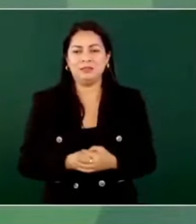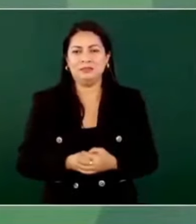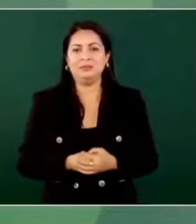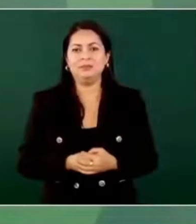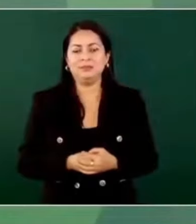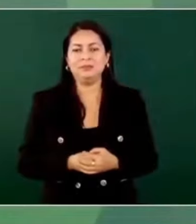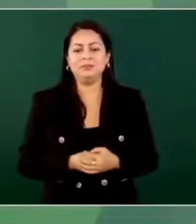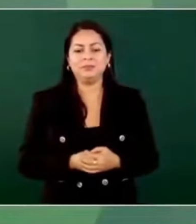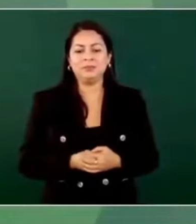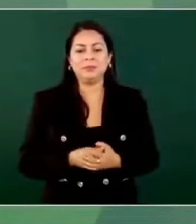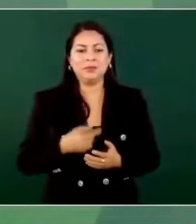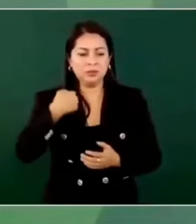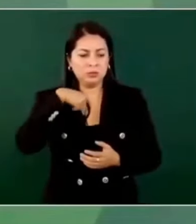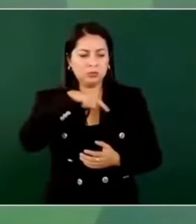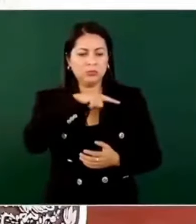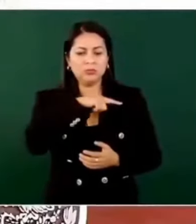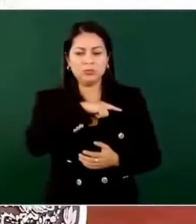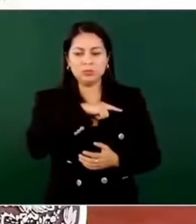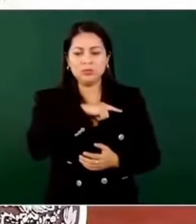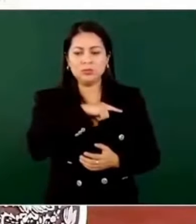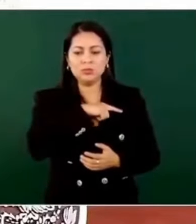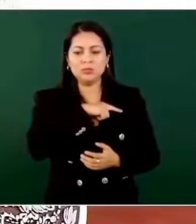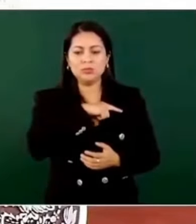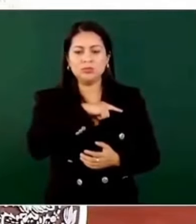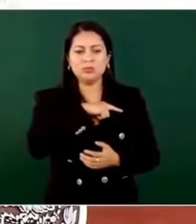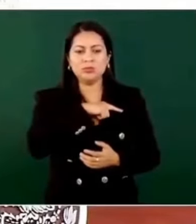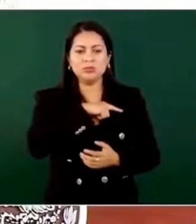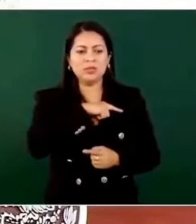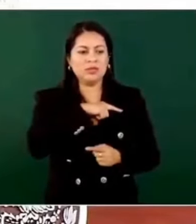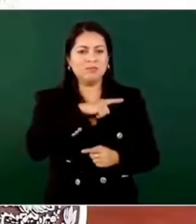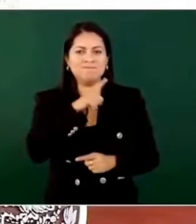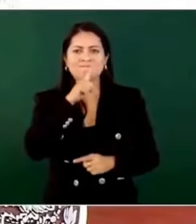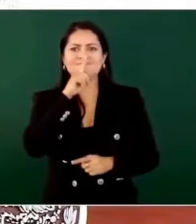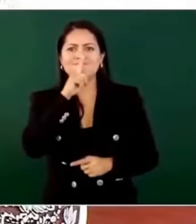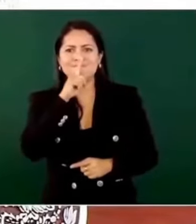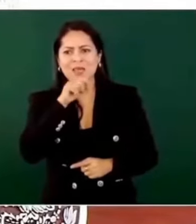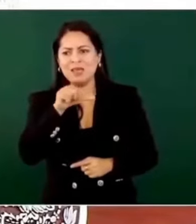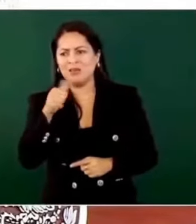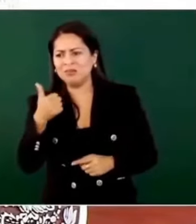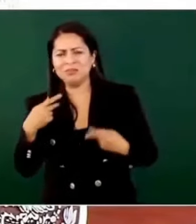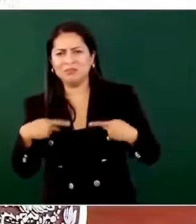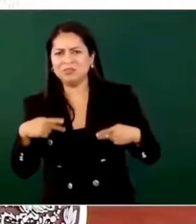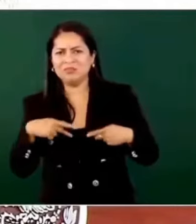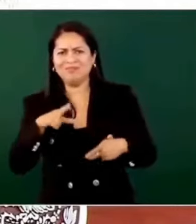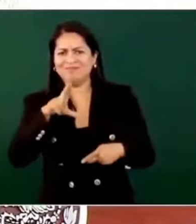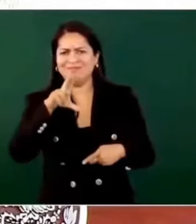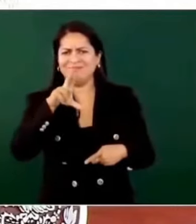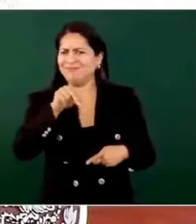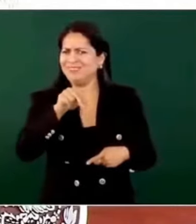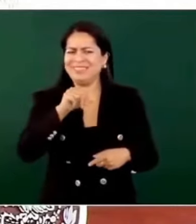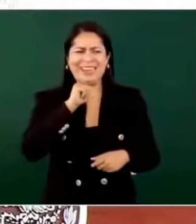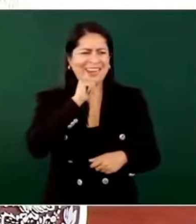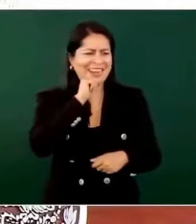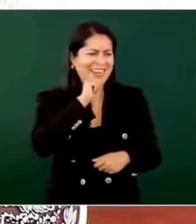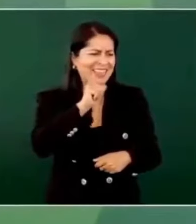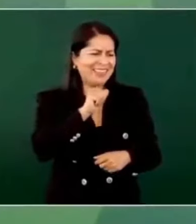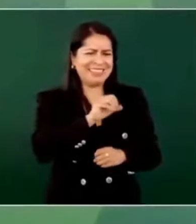Y nosotros no censuramos a nadie, a nadie.